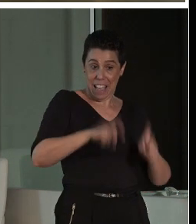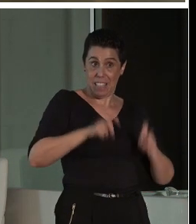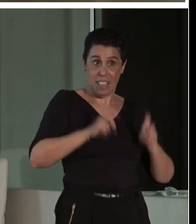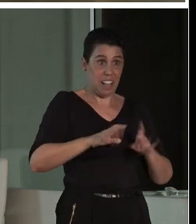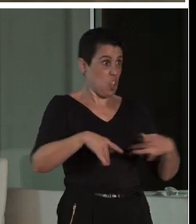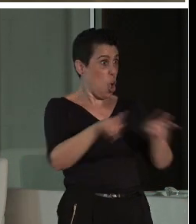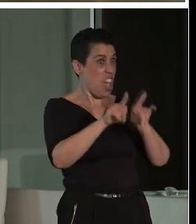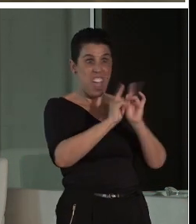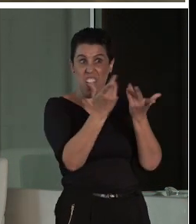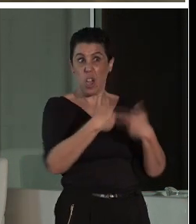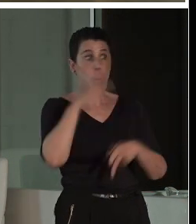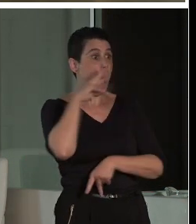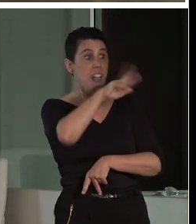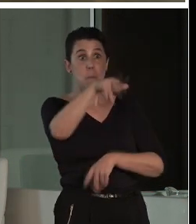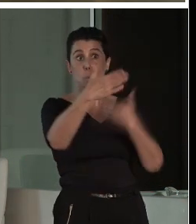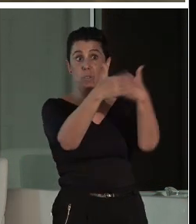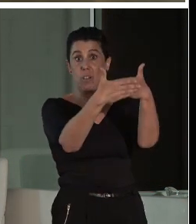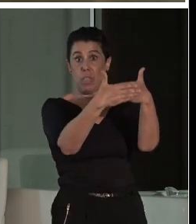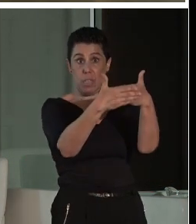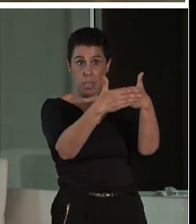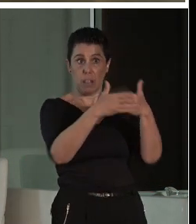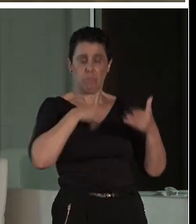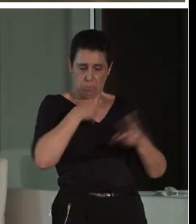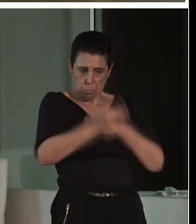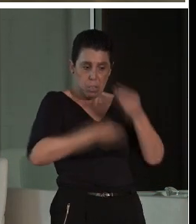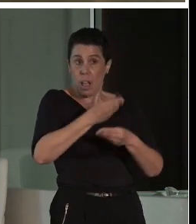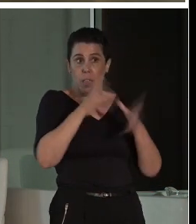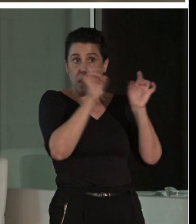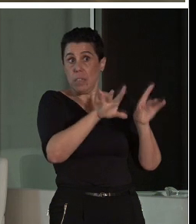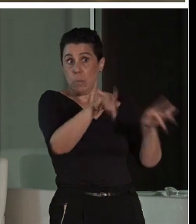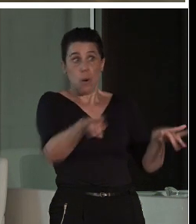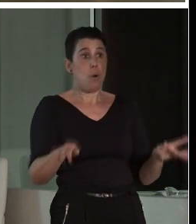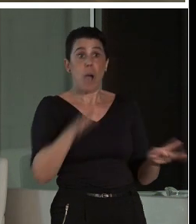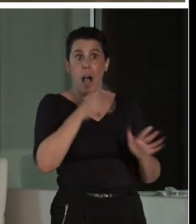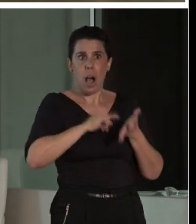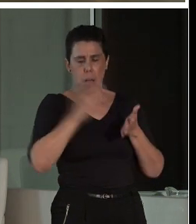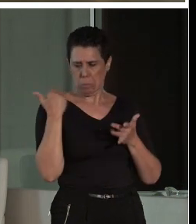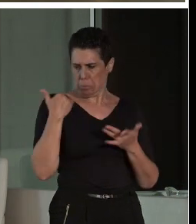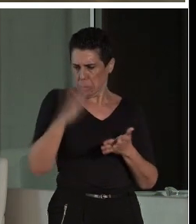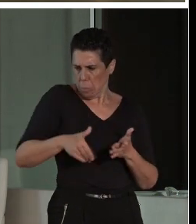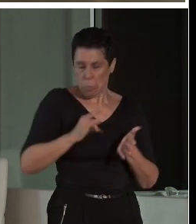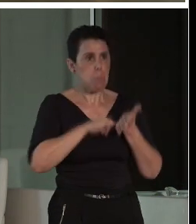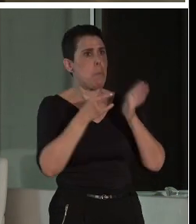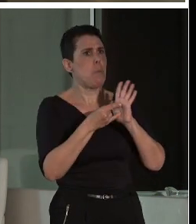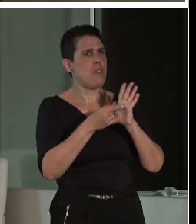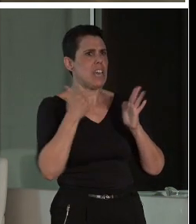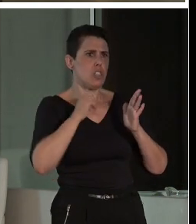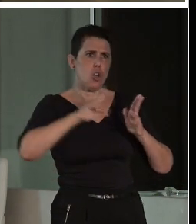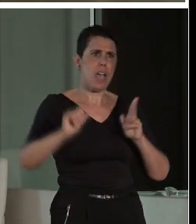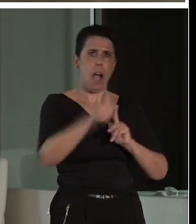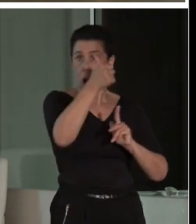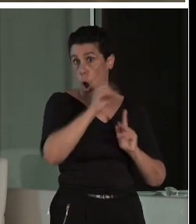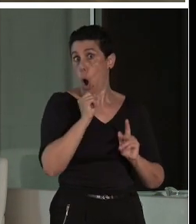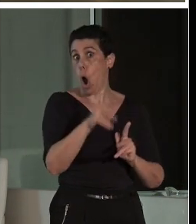haciendo mucho tiempo. Ahora, en los últimos años, hay una serie de proyectos que ya van a empezar a licitarse para